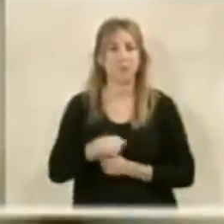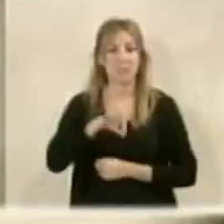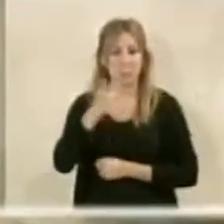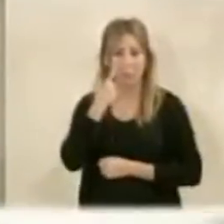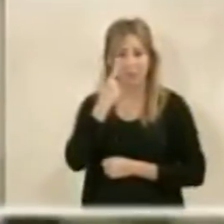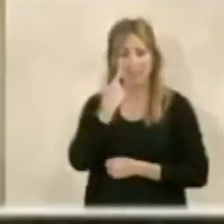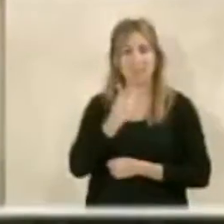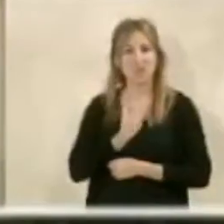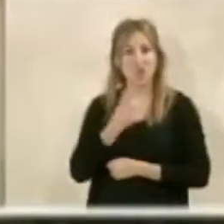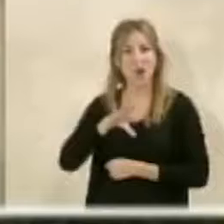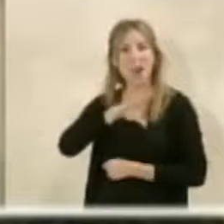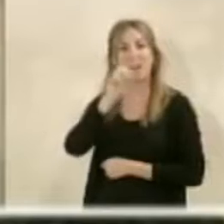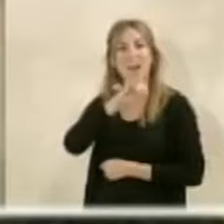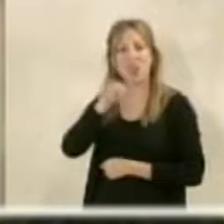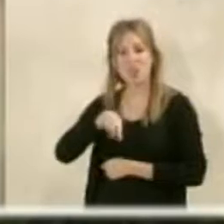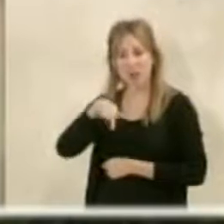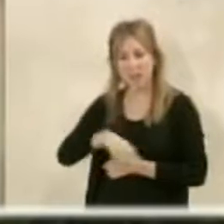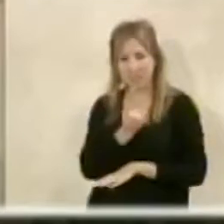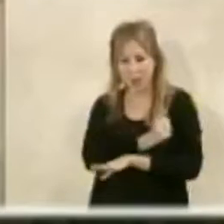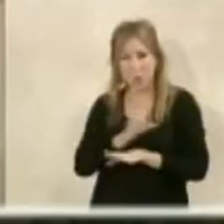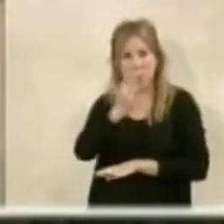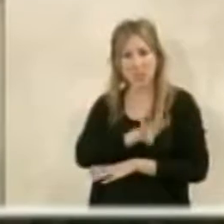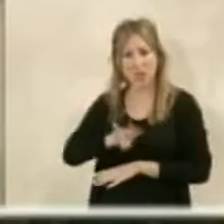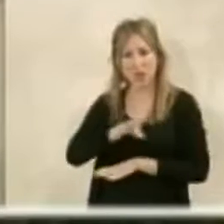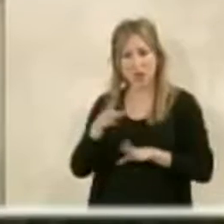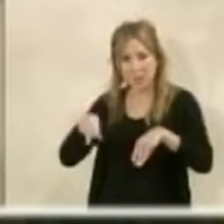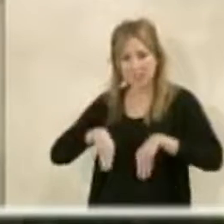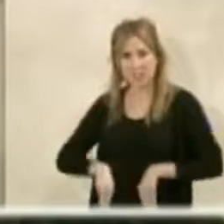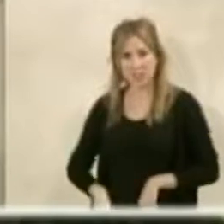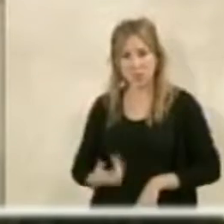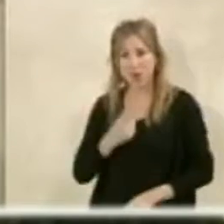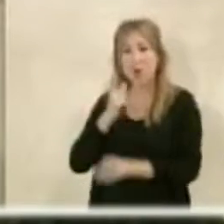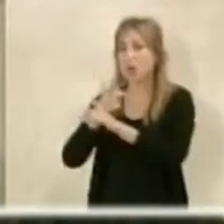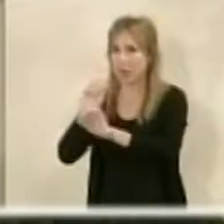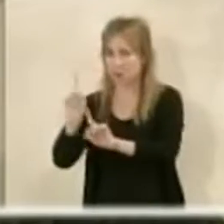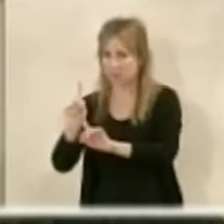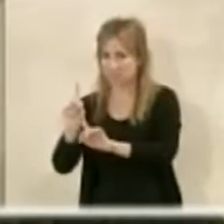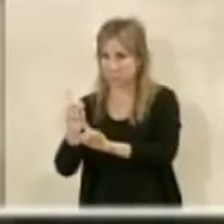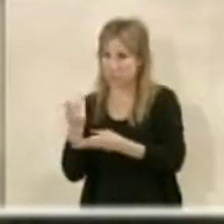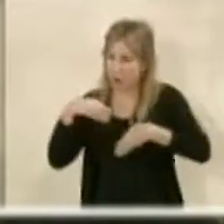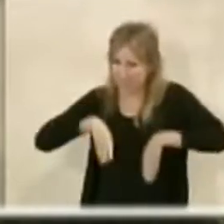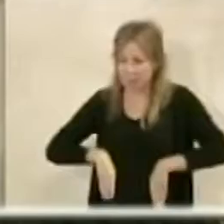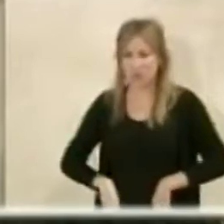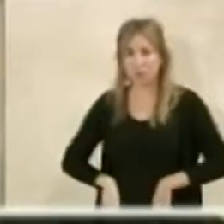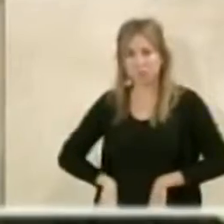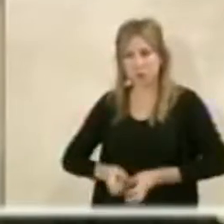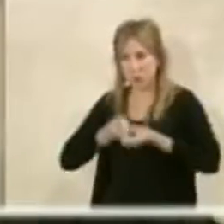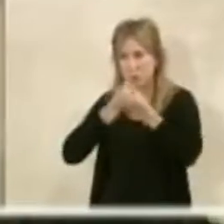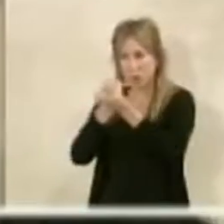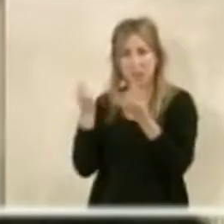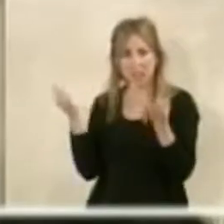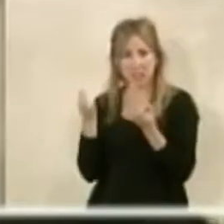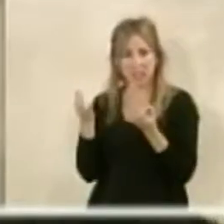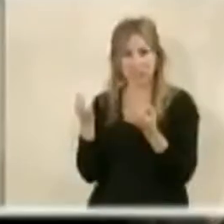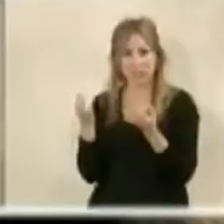señor Miguel Cazorla, el Grupo de Izquierda Unida se ha abstenido en este punto. No hemos votado en contra. Y le puedo decir que la